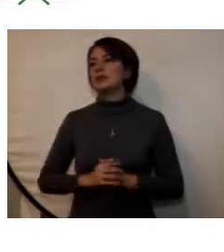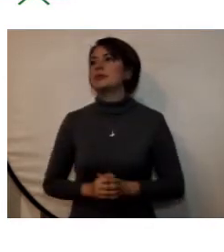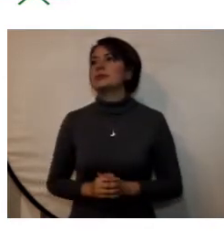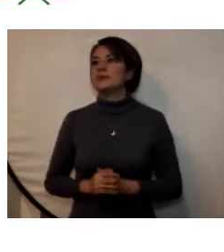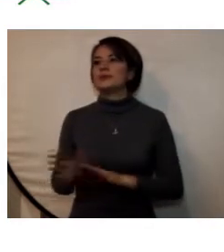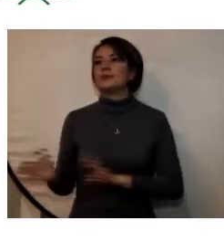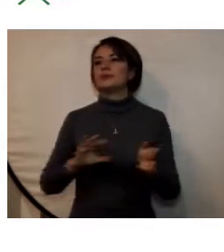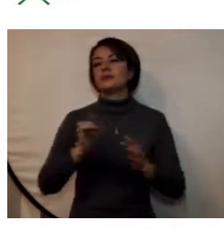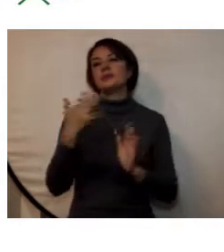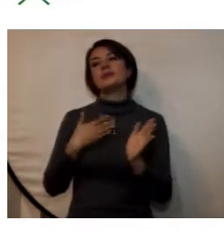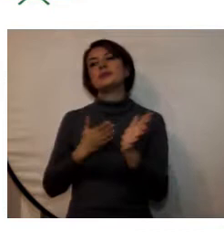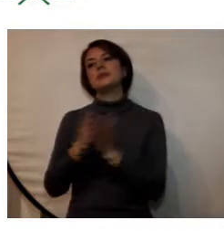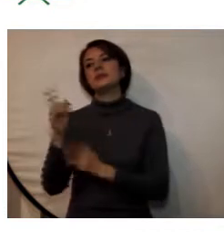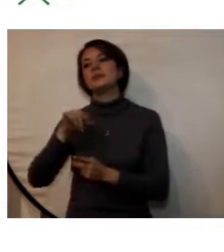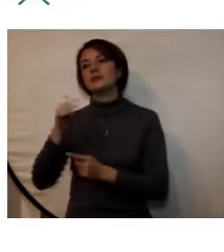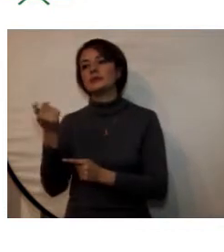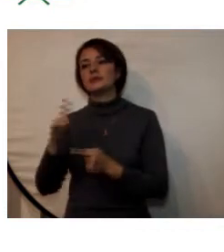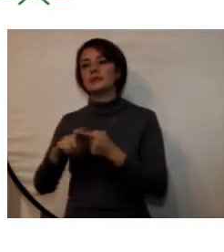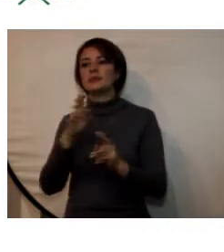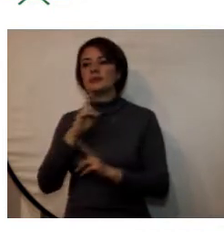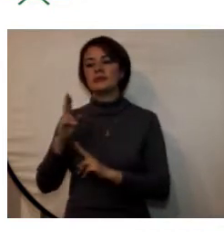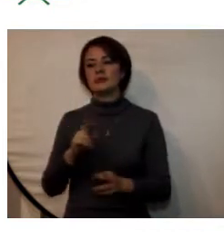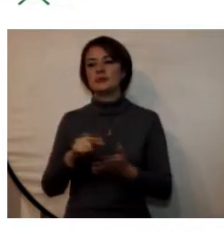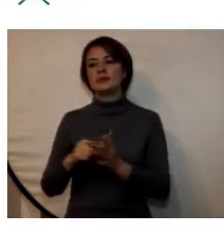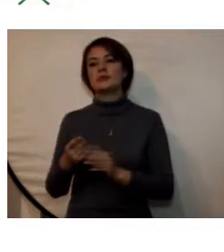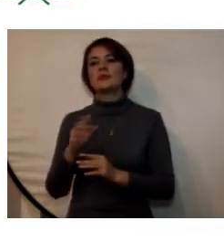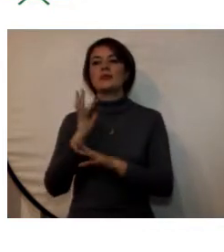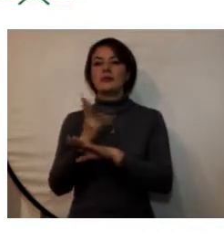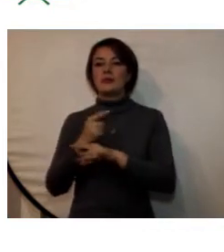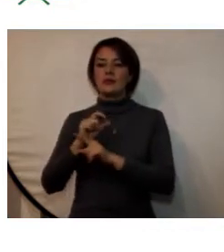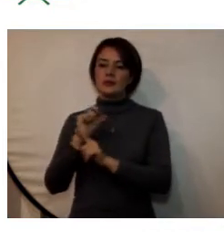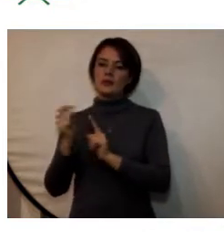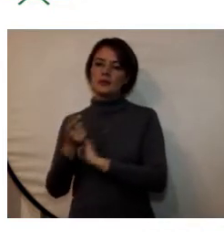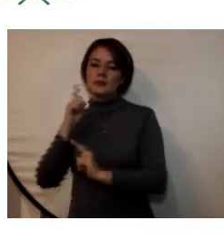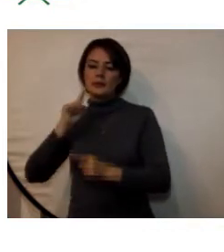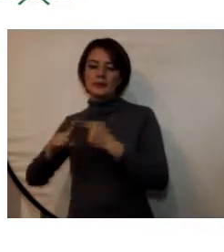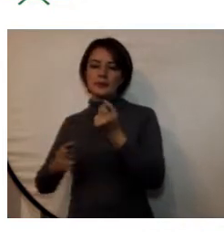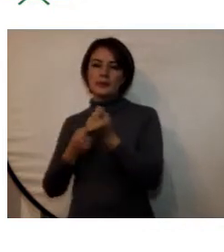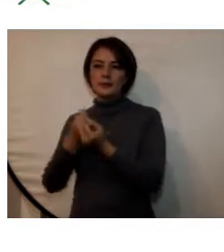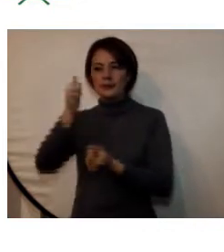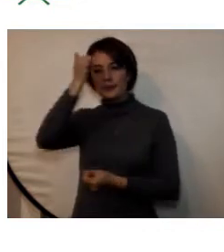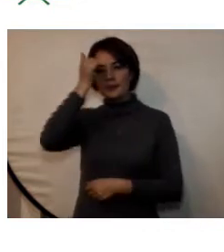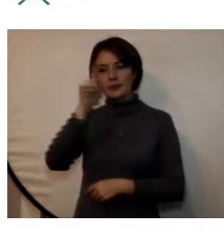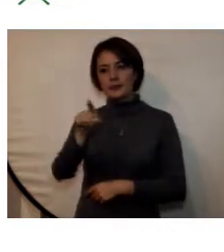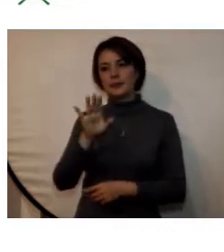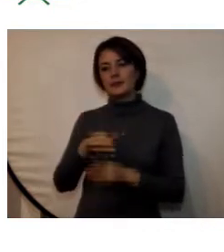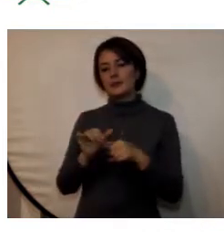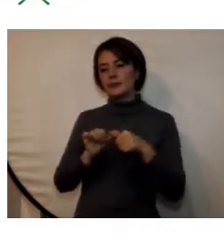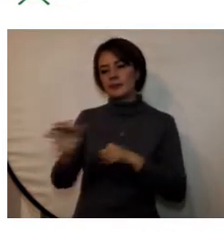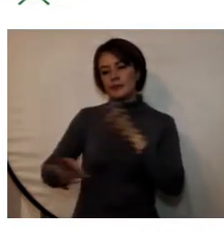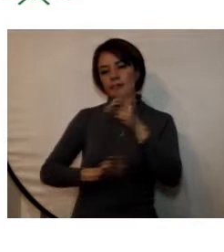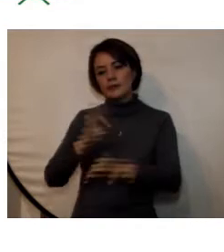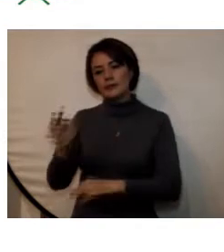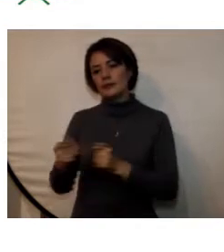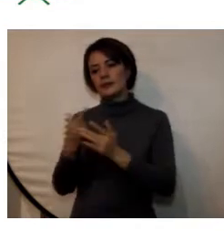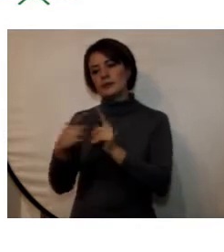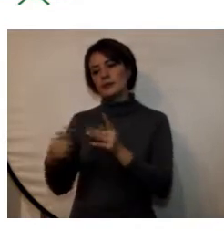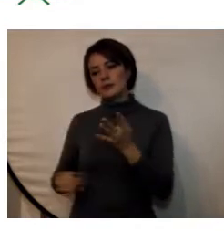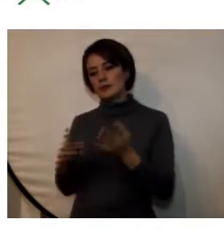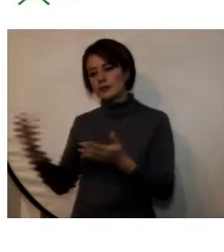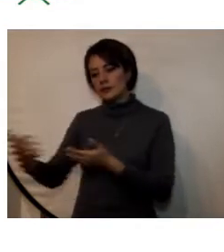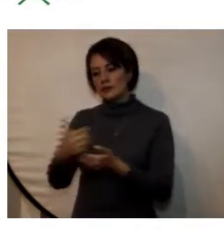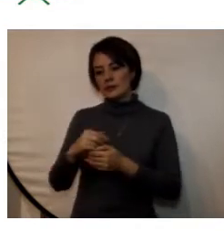otra línea de trabajo en extensión es la correspondiente a arte y cultura en la cual se trabajó principalmente en la conservación y la documentación de las colecciones